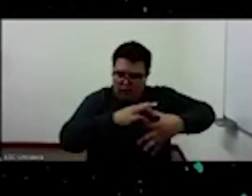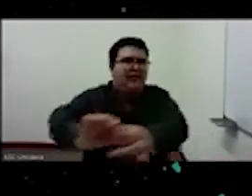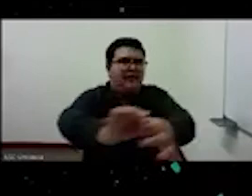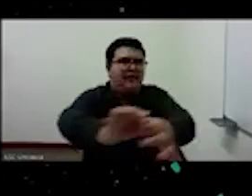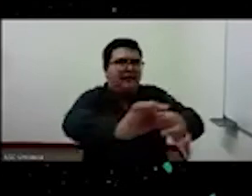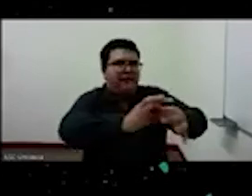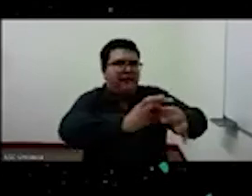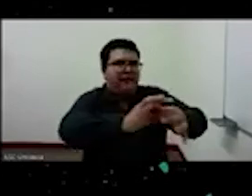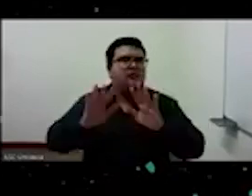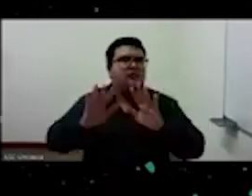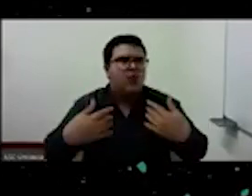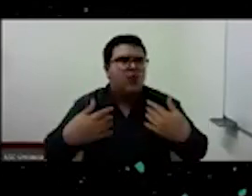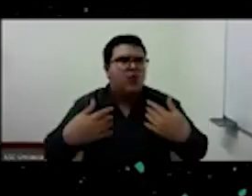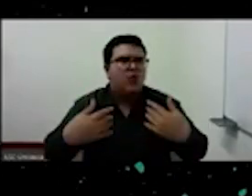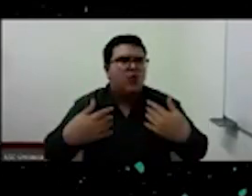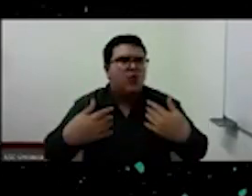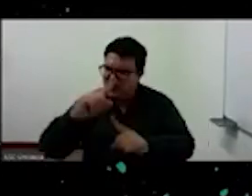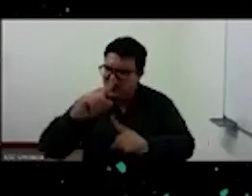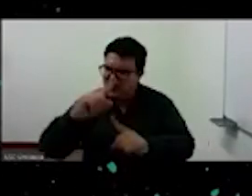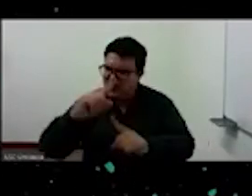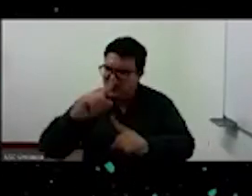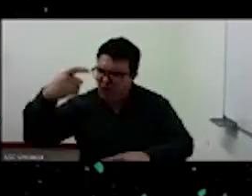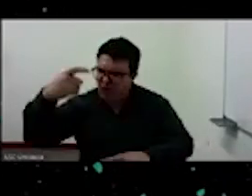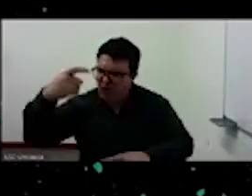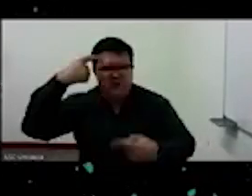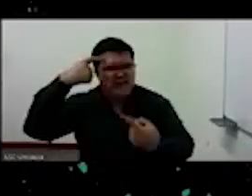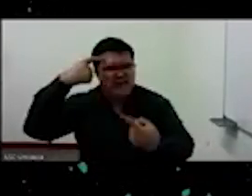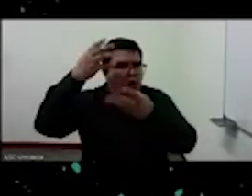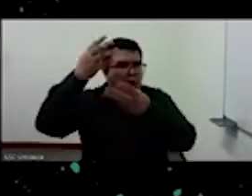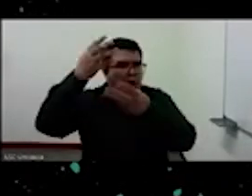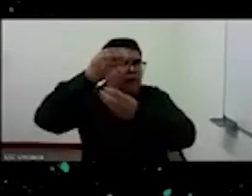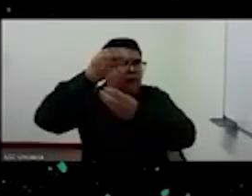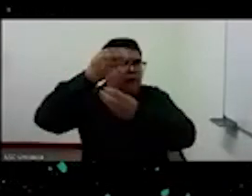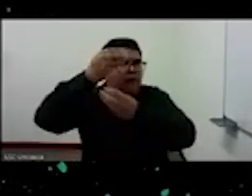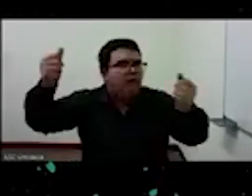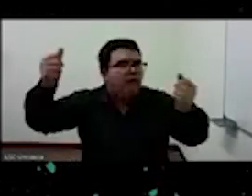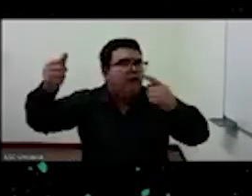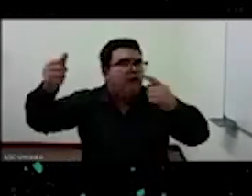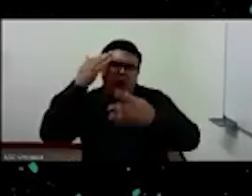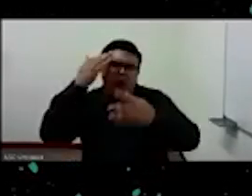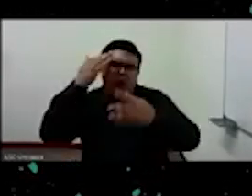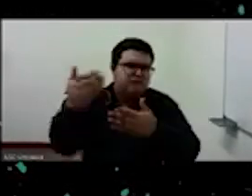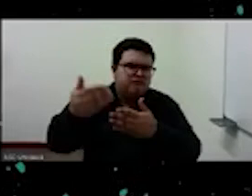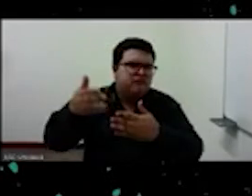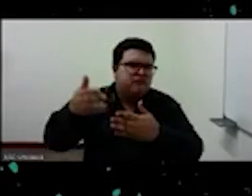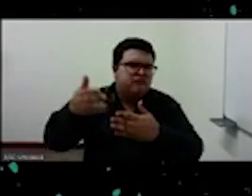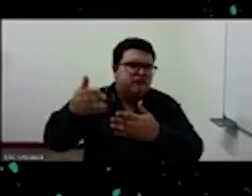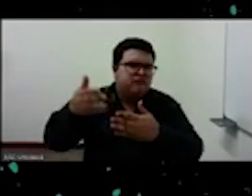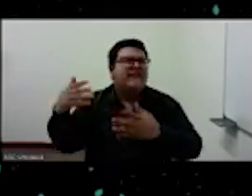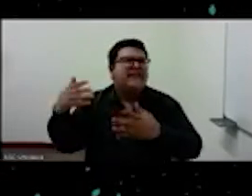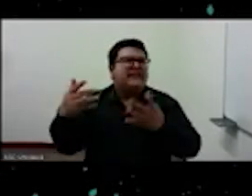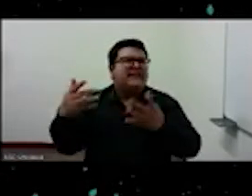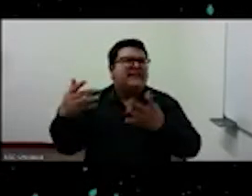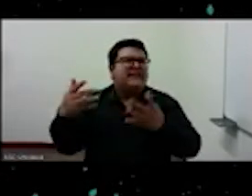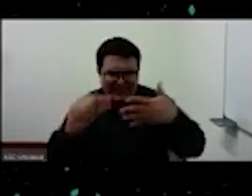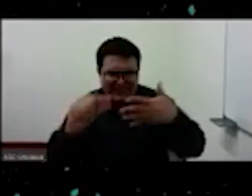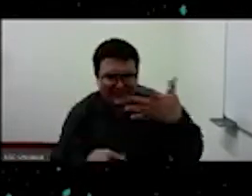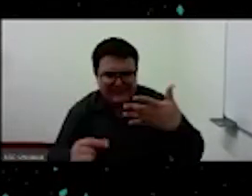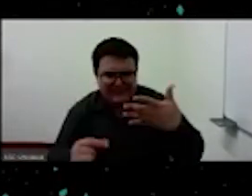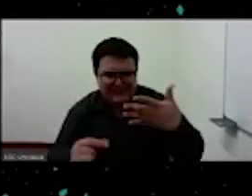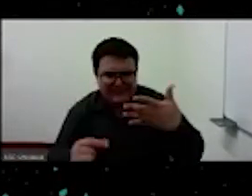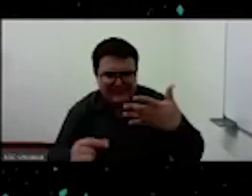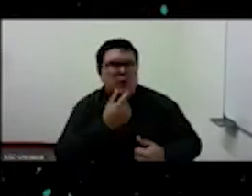palabra gobierno desapareció un poco desde el léxico mismo de la política